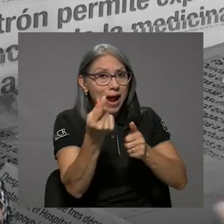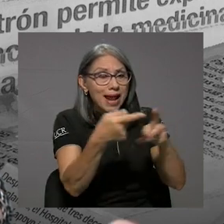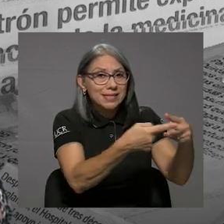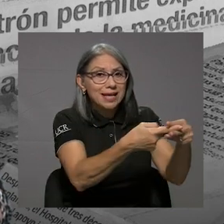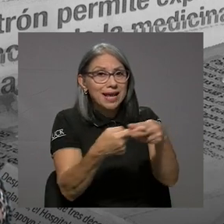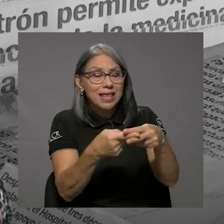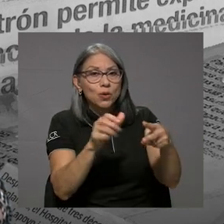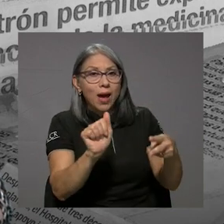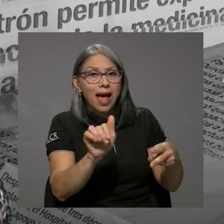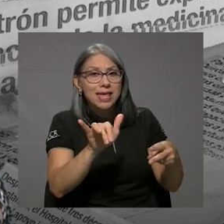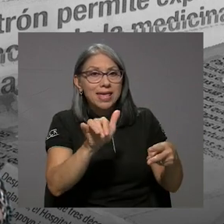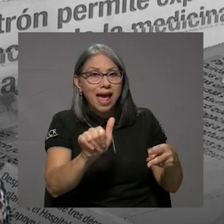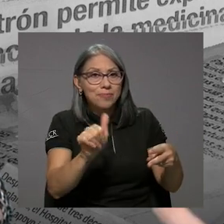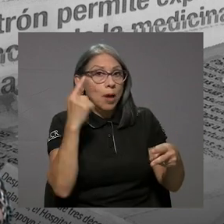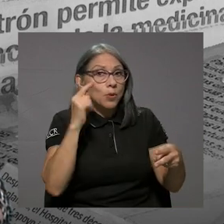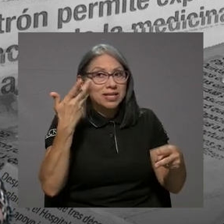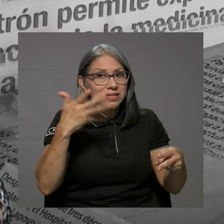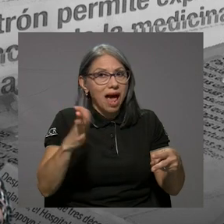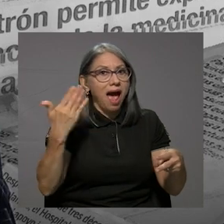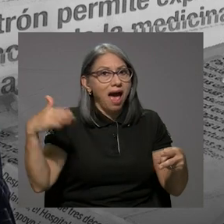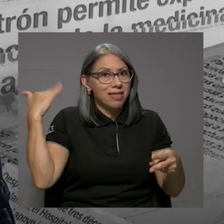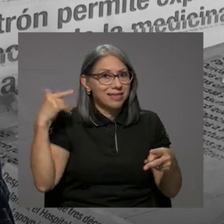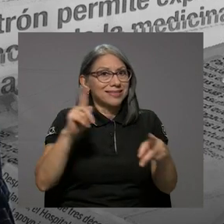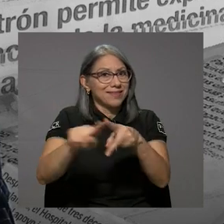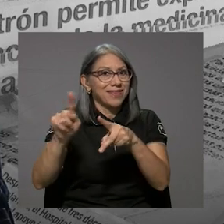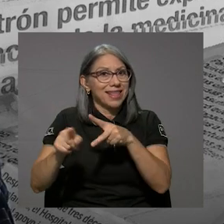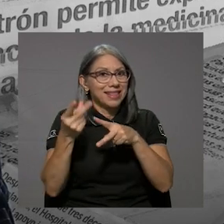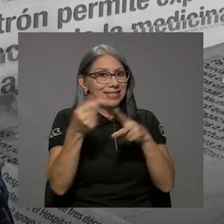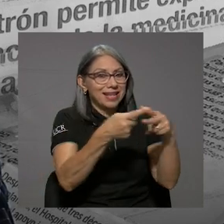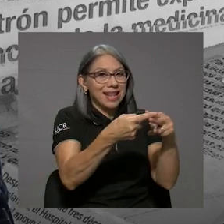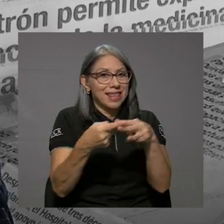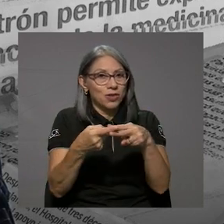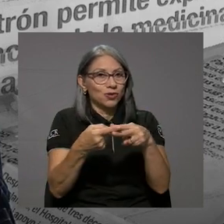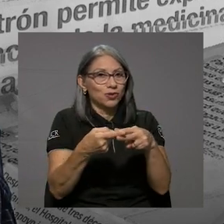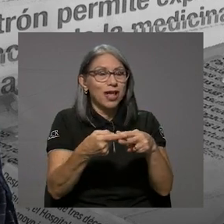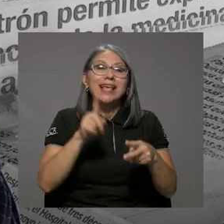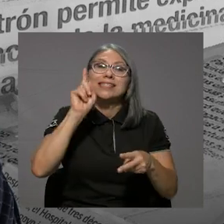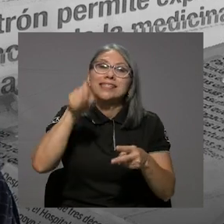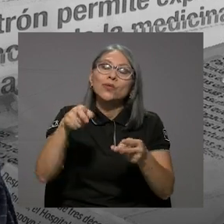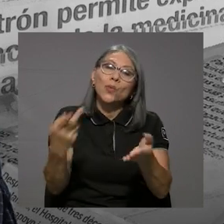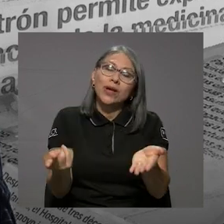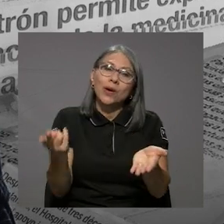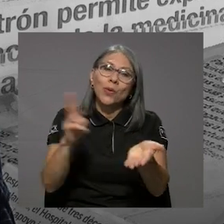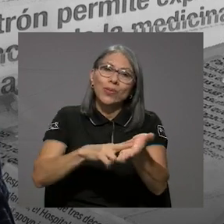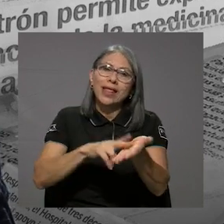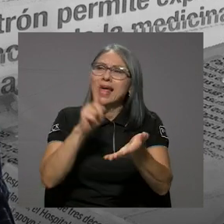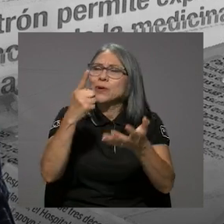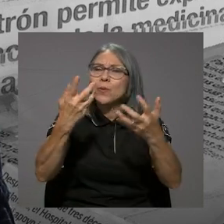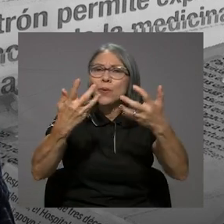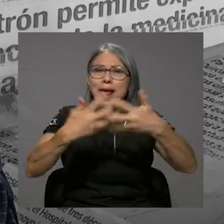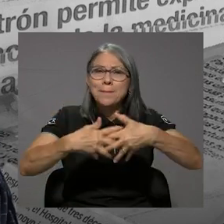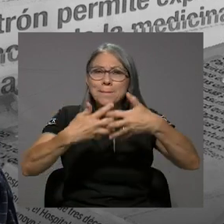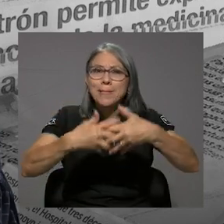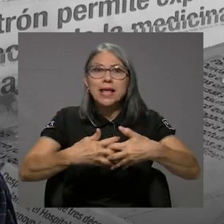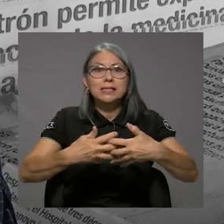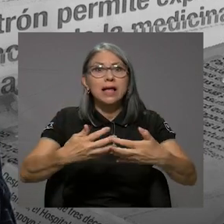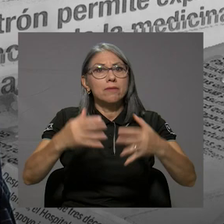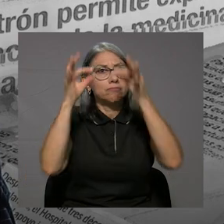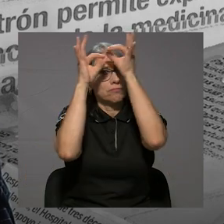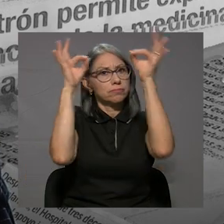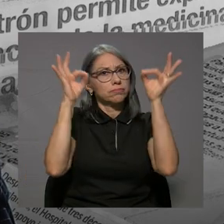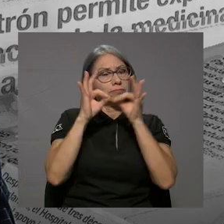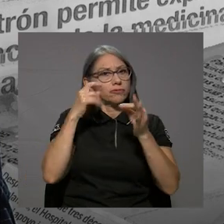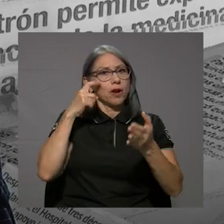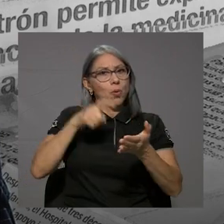la AIA, porque ya se tenían varios créditos, se tuvo que contratar una de estas empresas pues muy